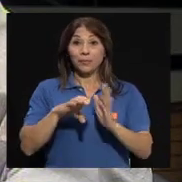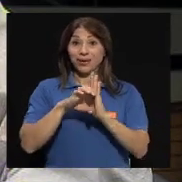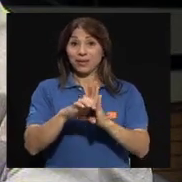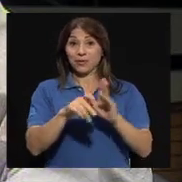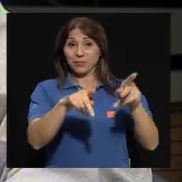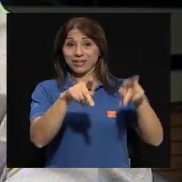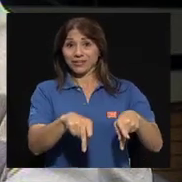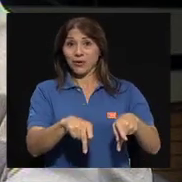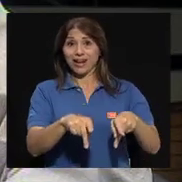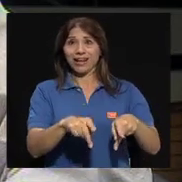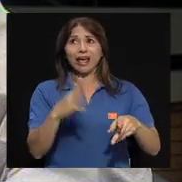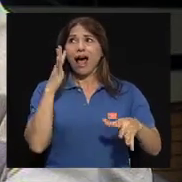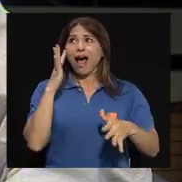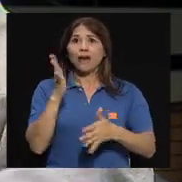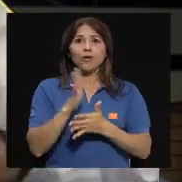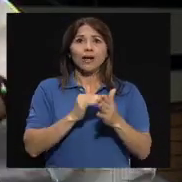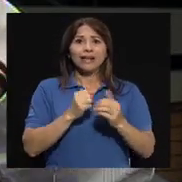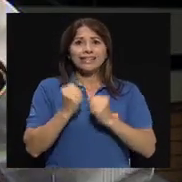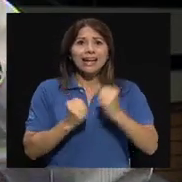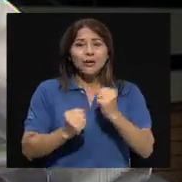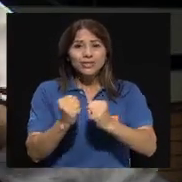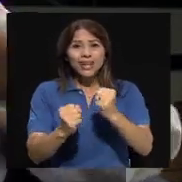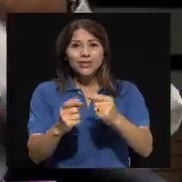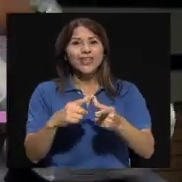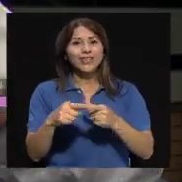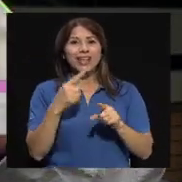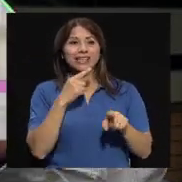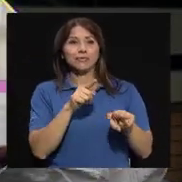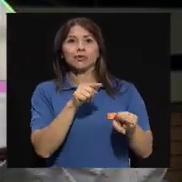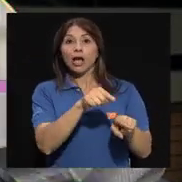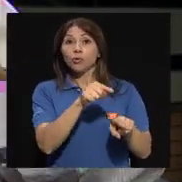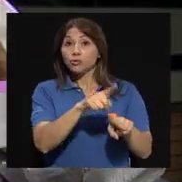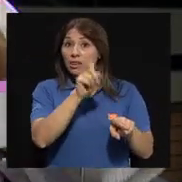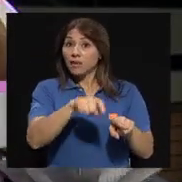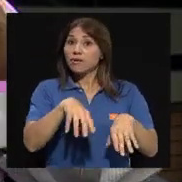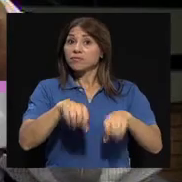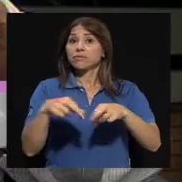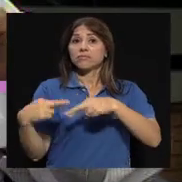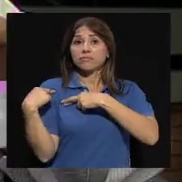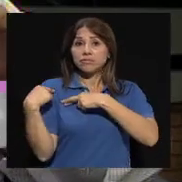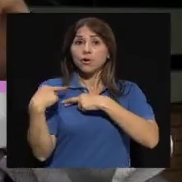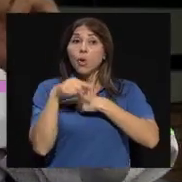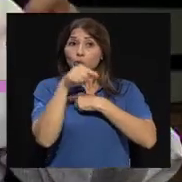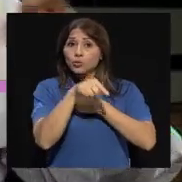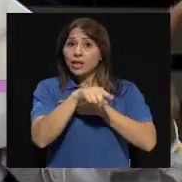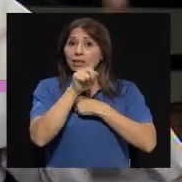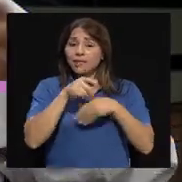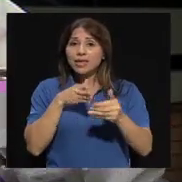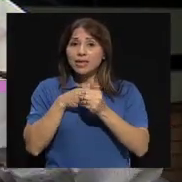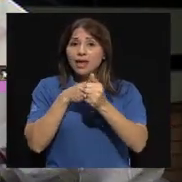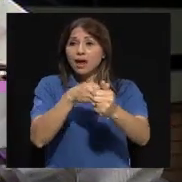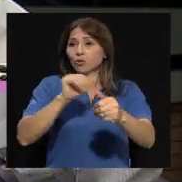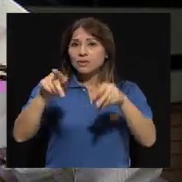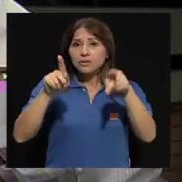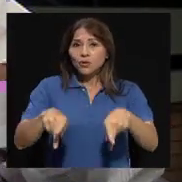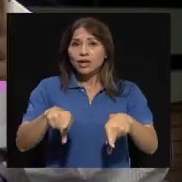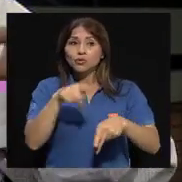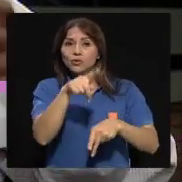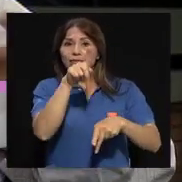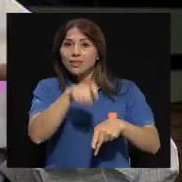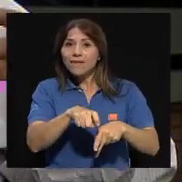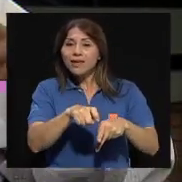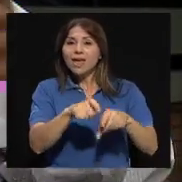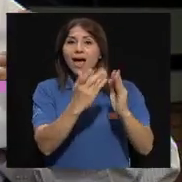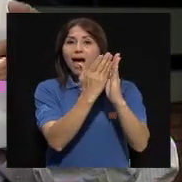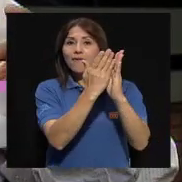lo podamos decir, bueno, usted va a guiar la evacuación, usted va a abrir las puertas. Es un